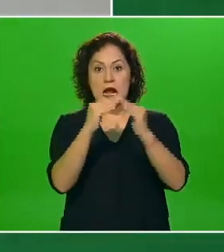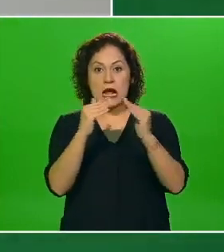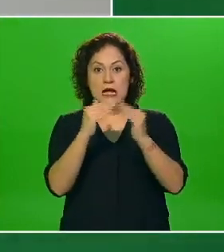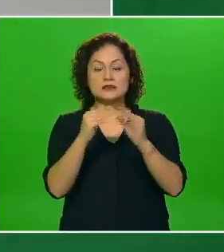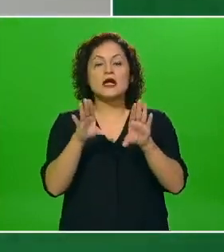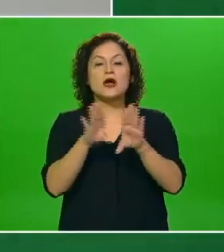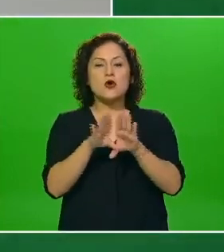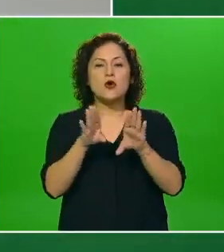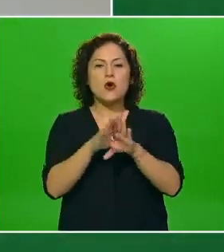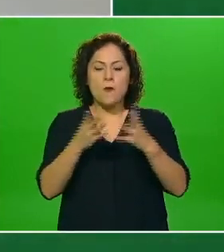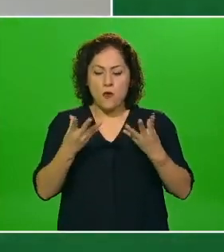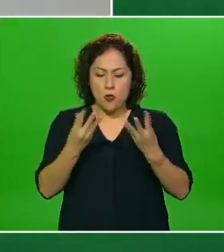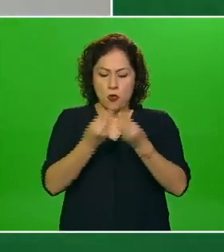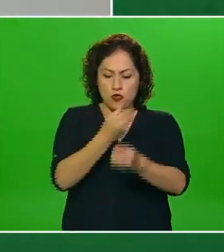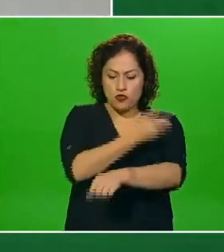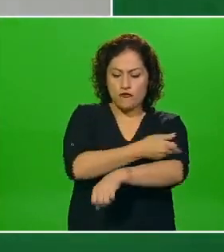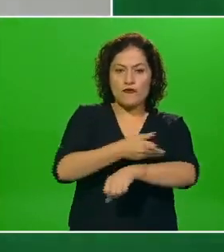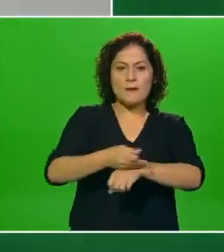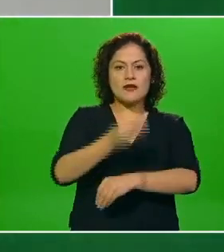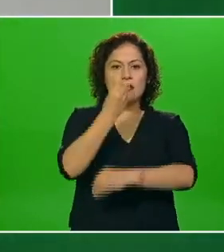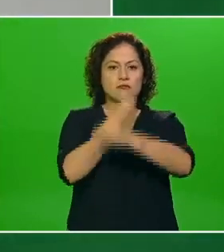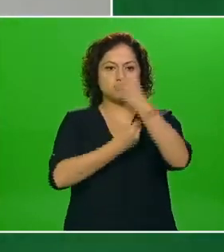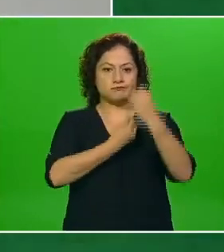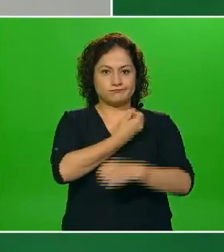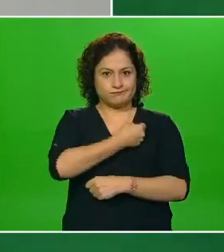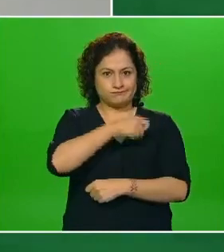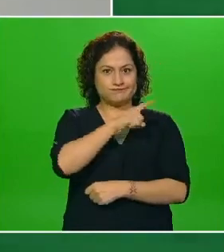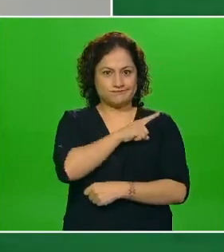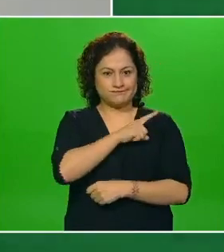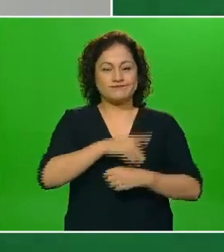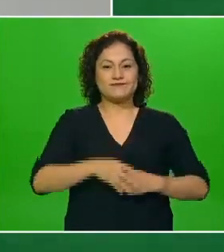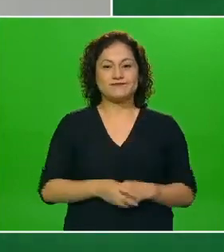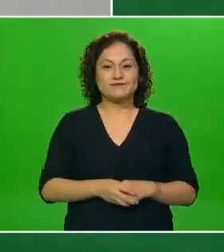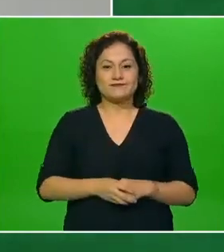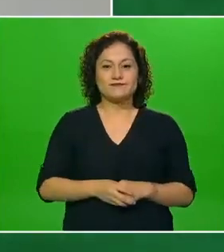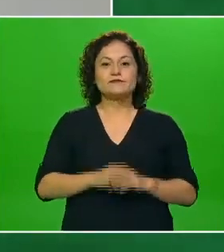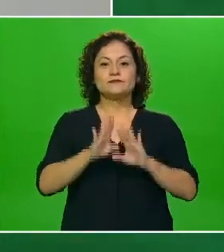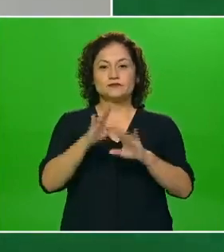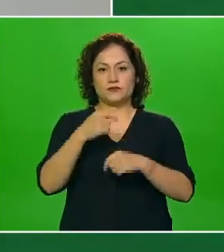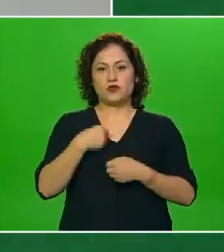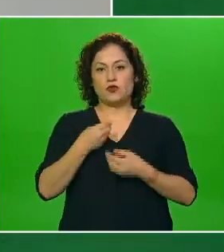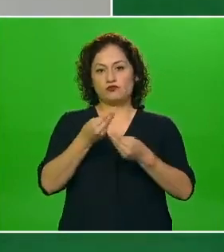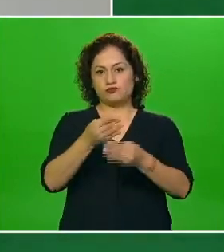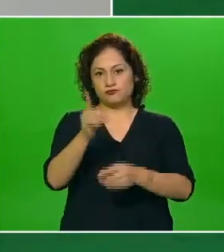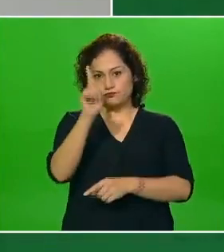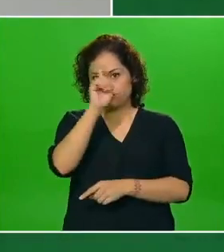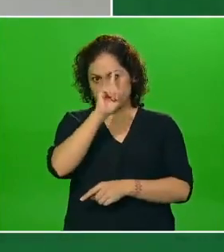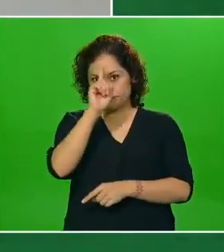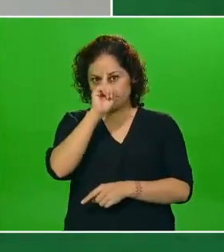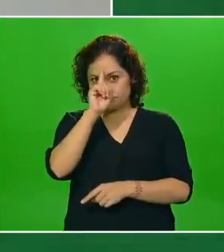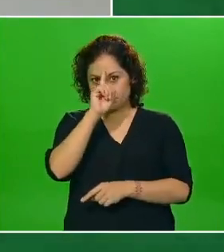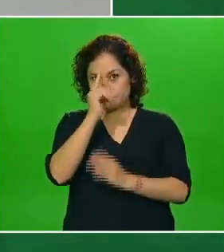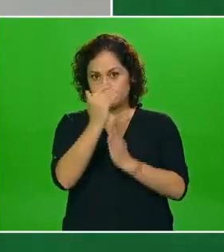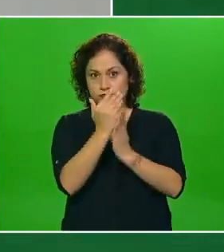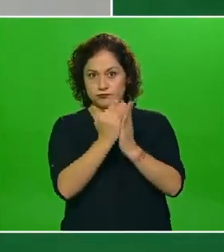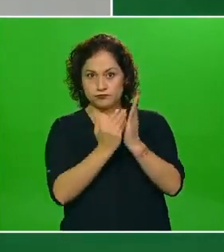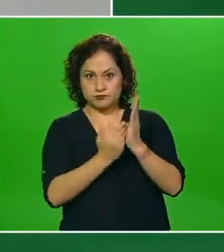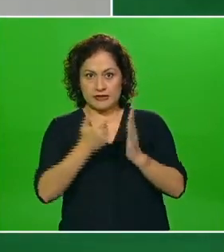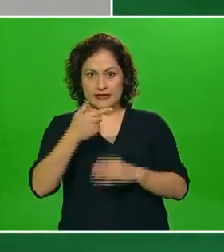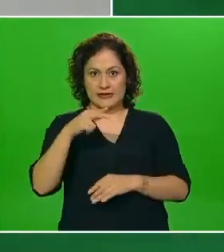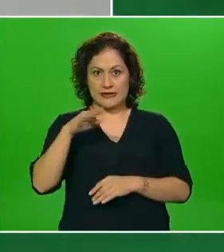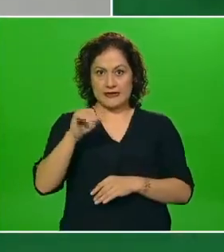juntos una alimentación saludable entonces voy a enfocarme en algunas recomendaciones de esta guía que les muestro